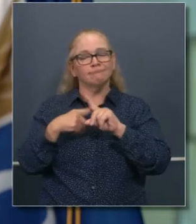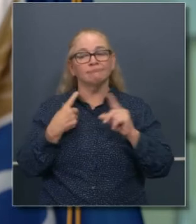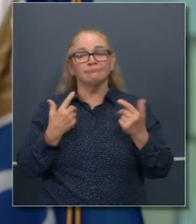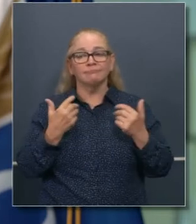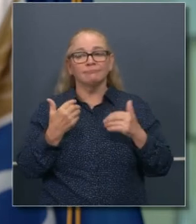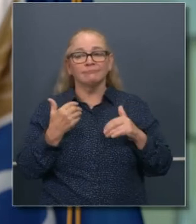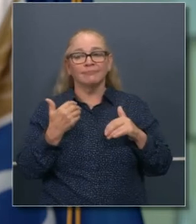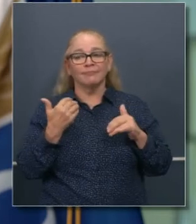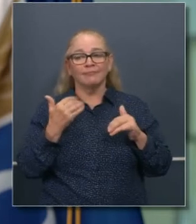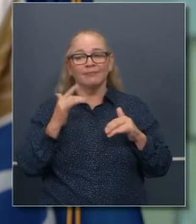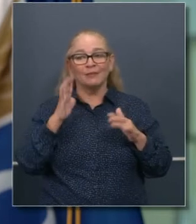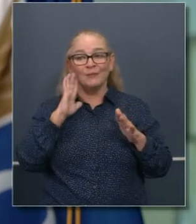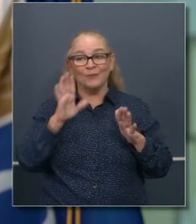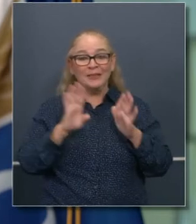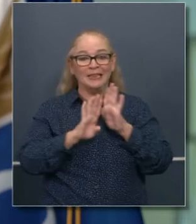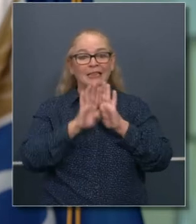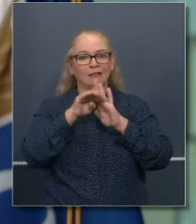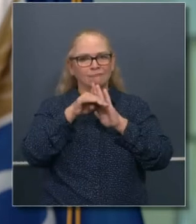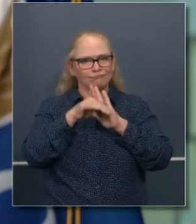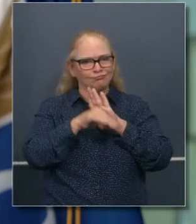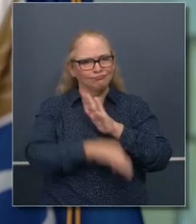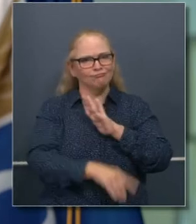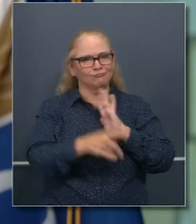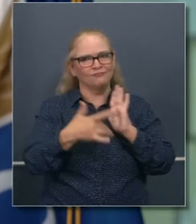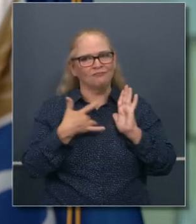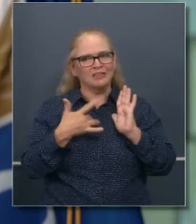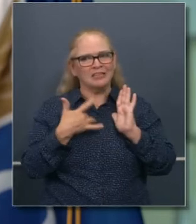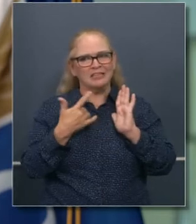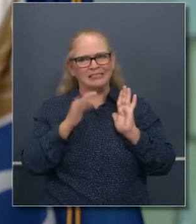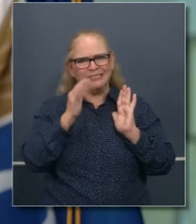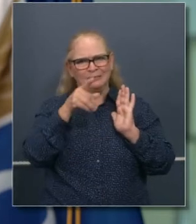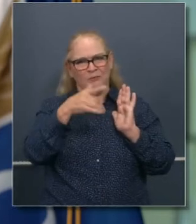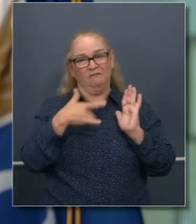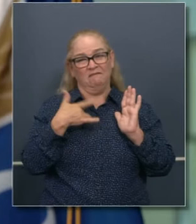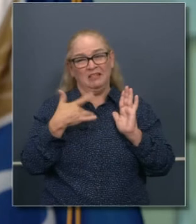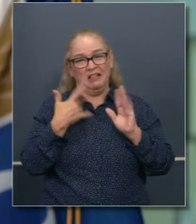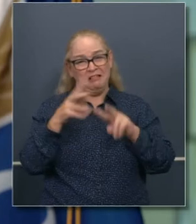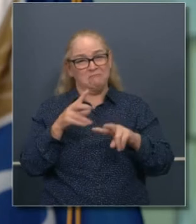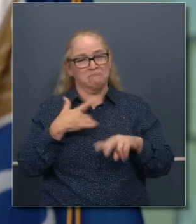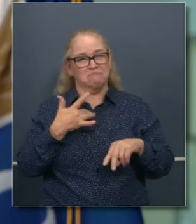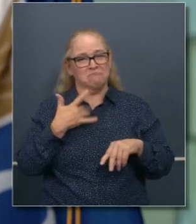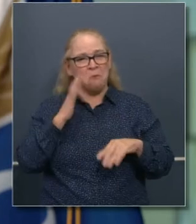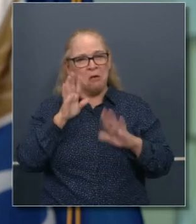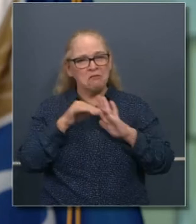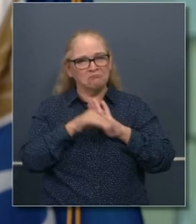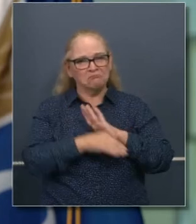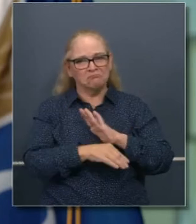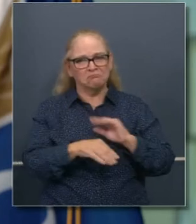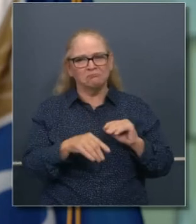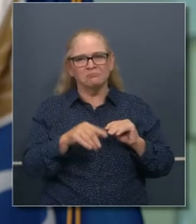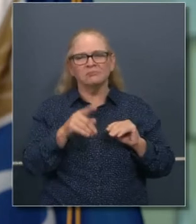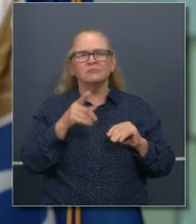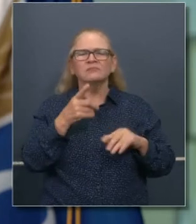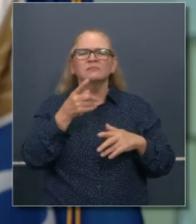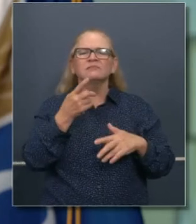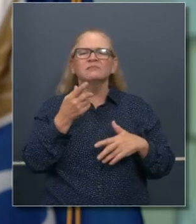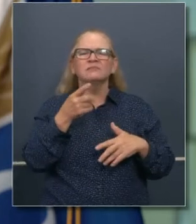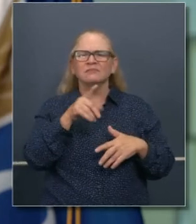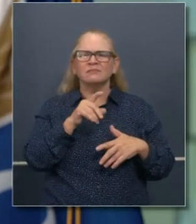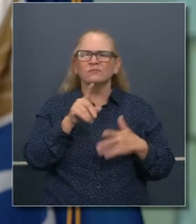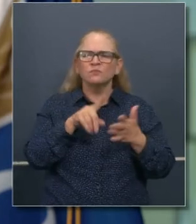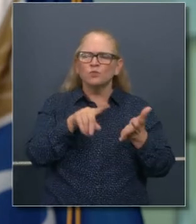contagios y tal. Parece que hay un giro que estamos logrando. ¿Puede testificar un poco más en qué quiere decir usted?